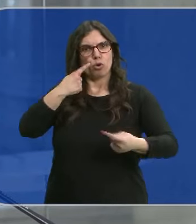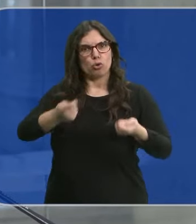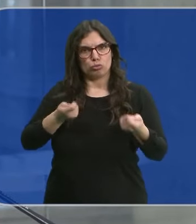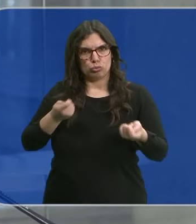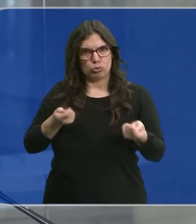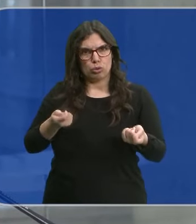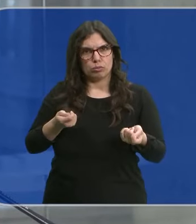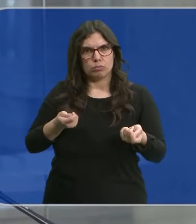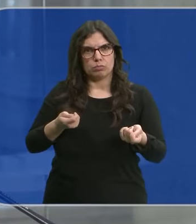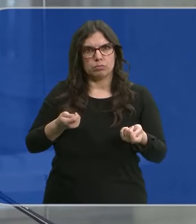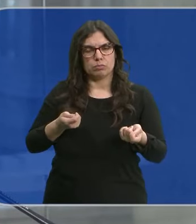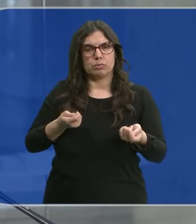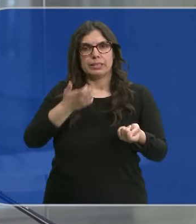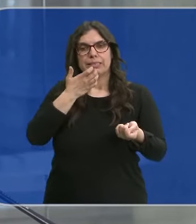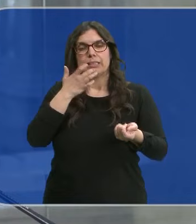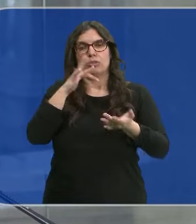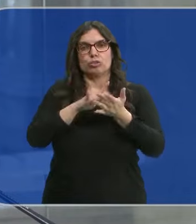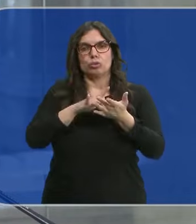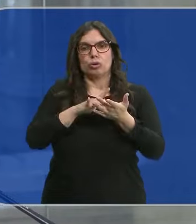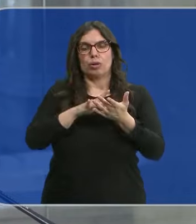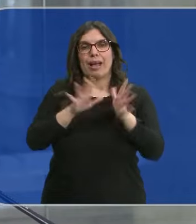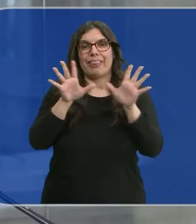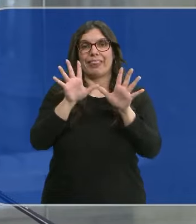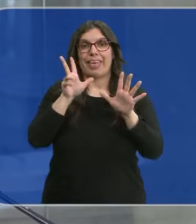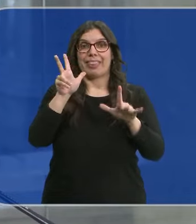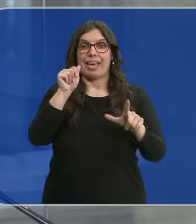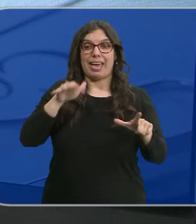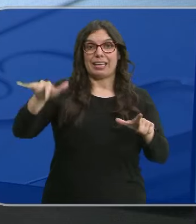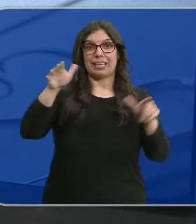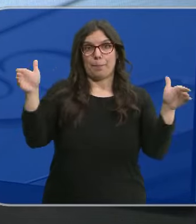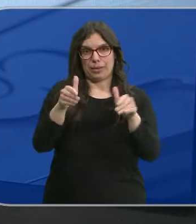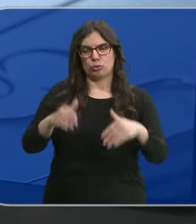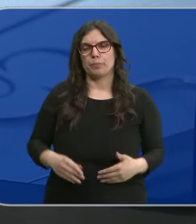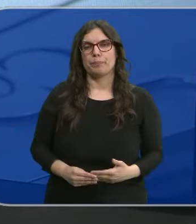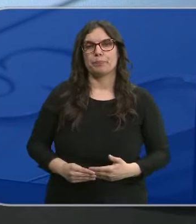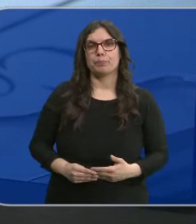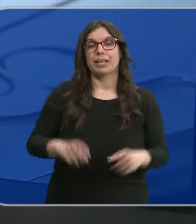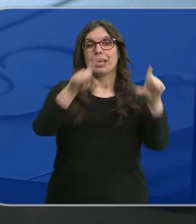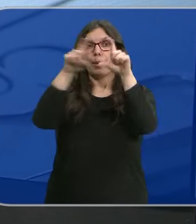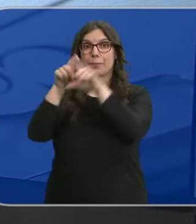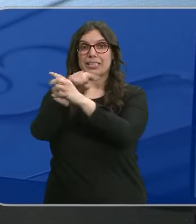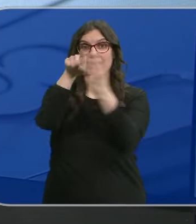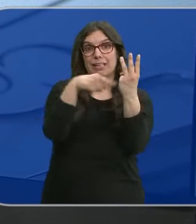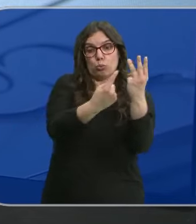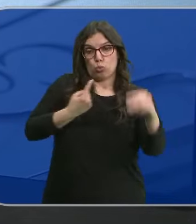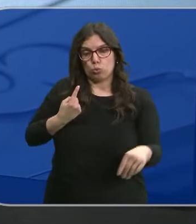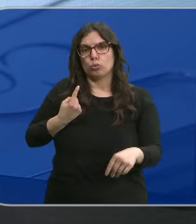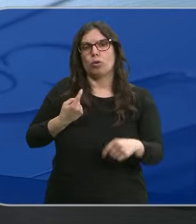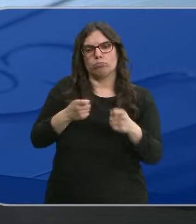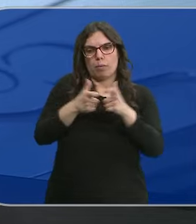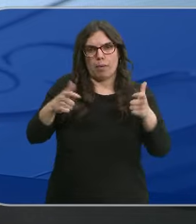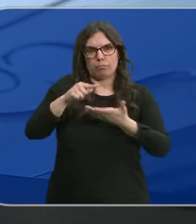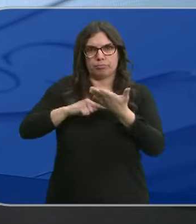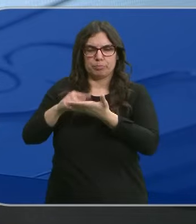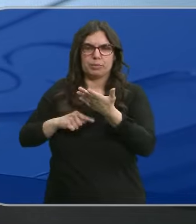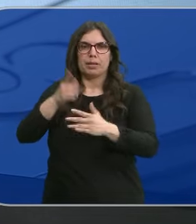para las explotaciones de menos de 10 hectáreas. Una de cada tres empresas va a aumentar el número de